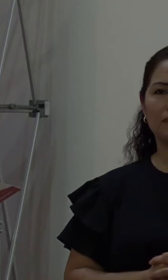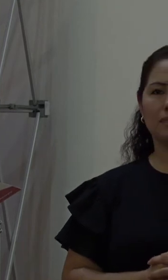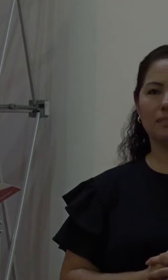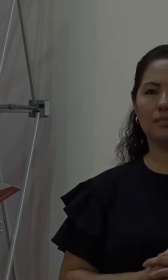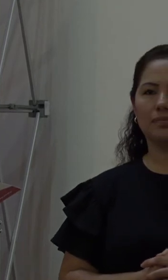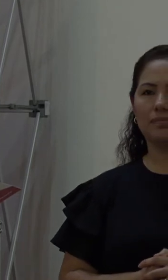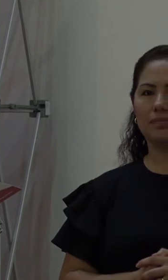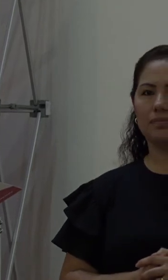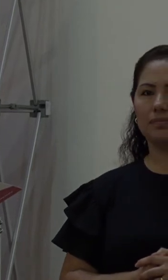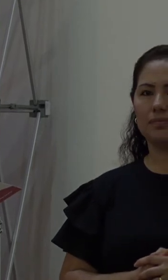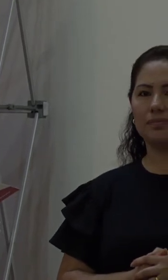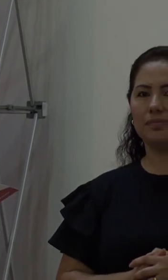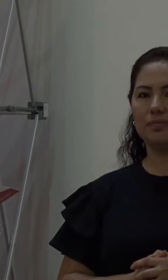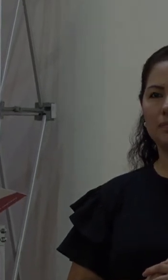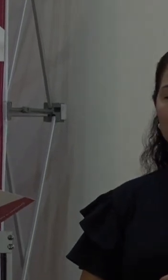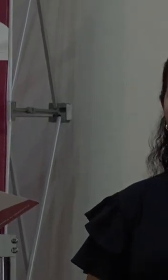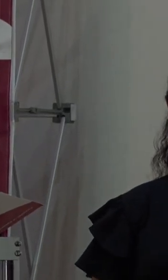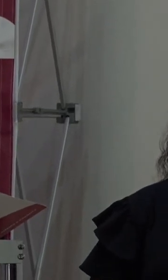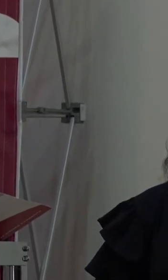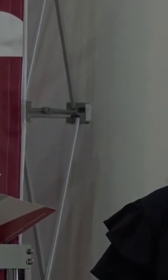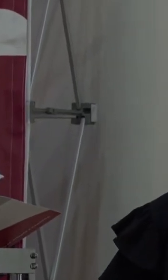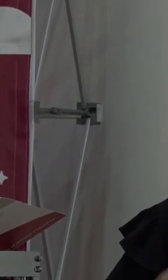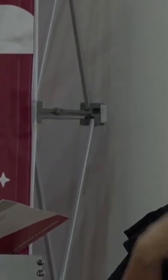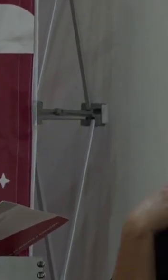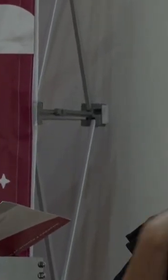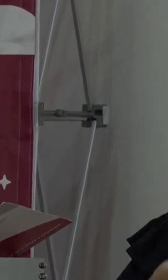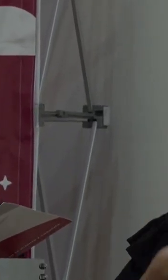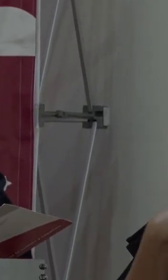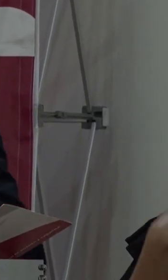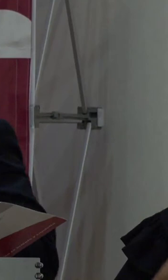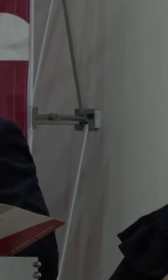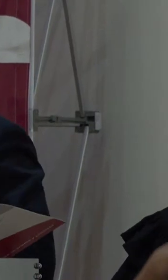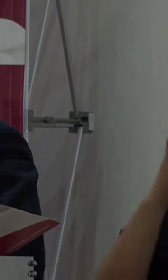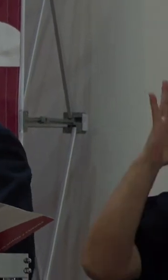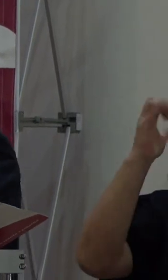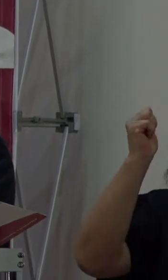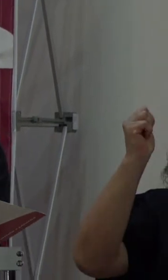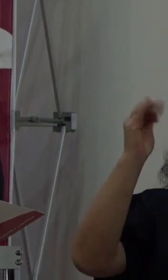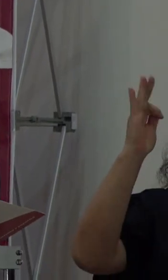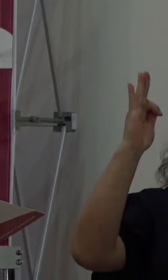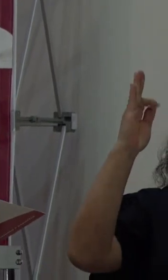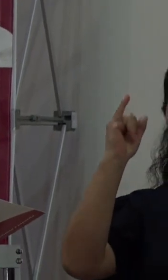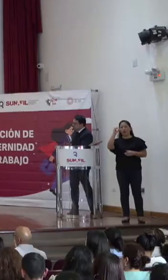La abogada Fabiola del Pilar Rueda Injo, bienvenida.